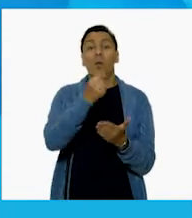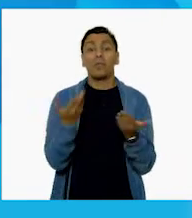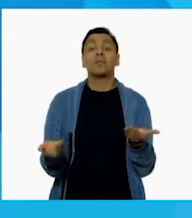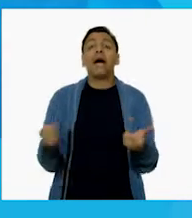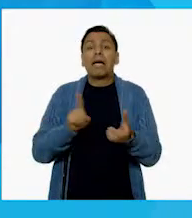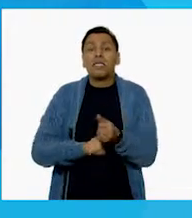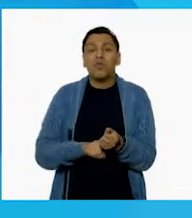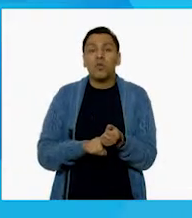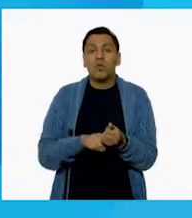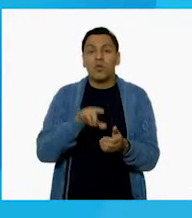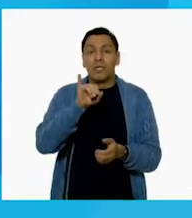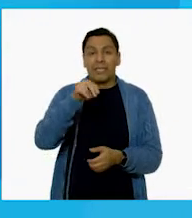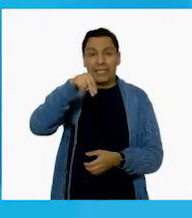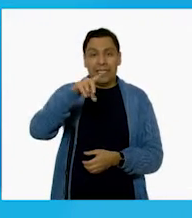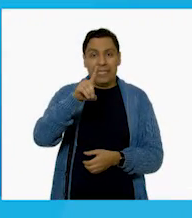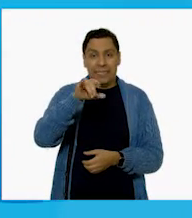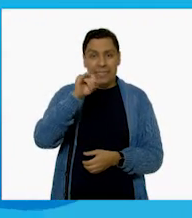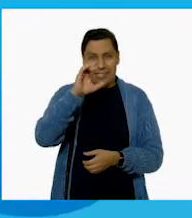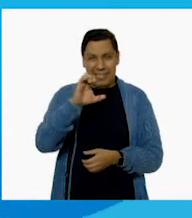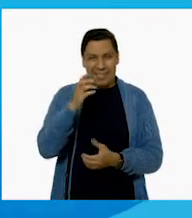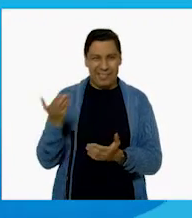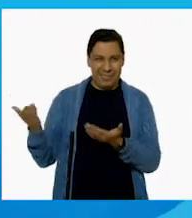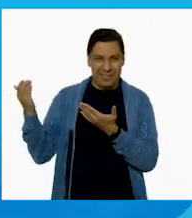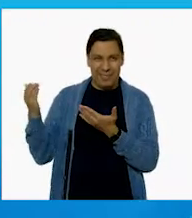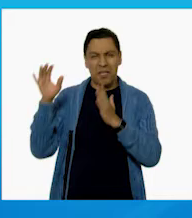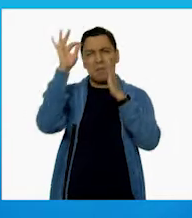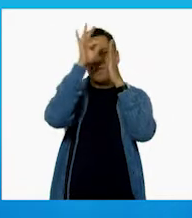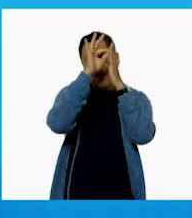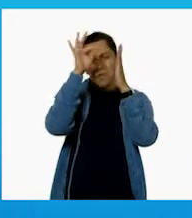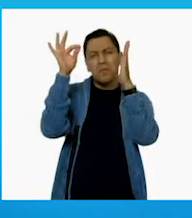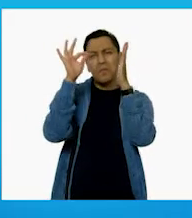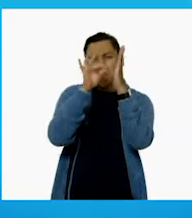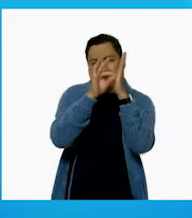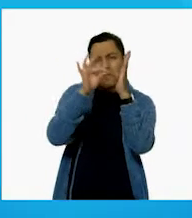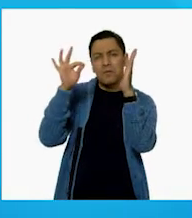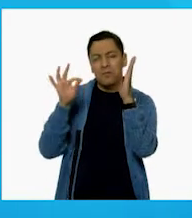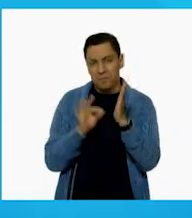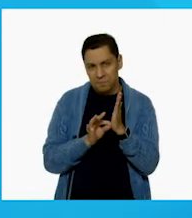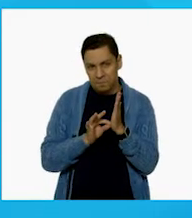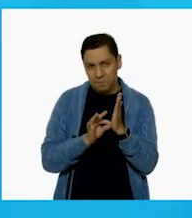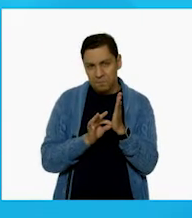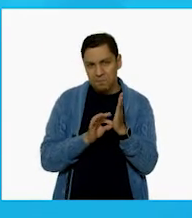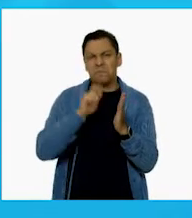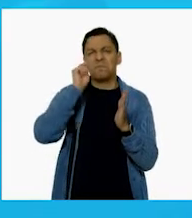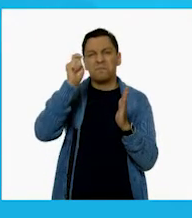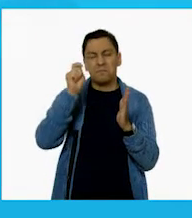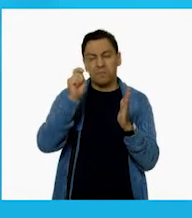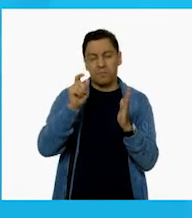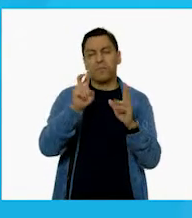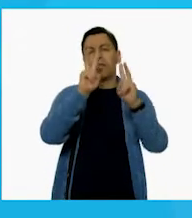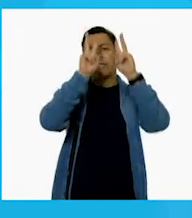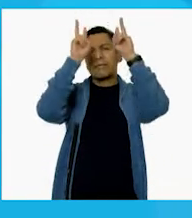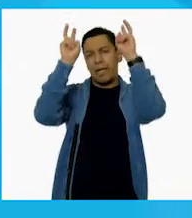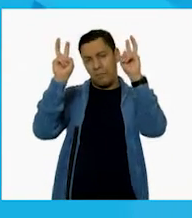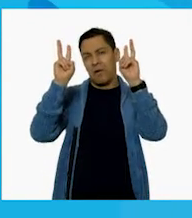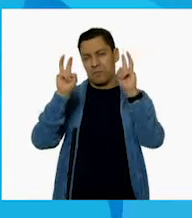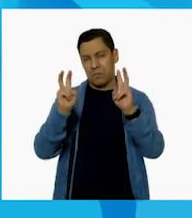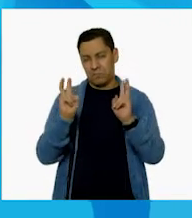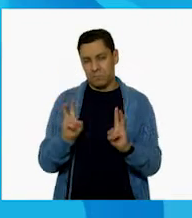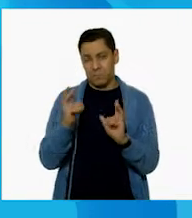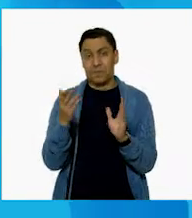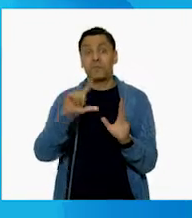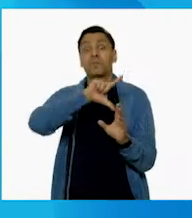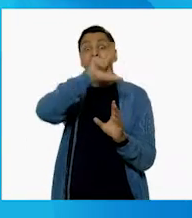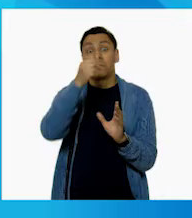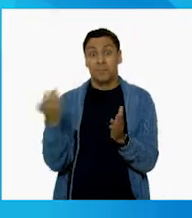¡El índice! ¡Cierto! ¡El índice! donde nos indica qué es lo que contiene. Luego también aquí